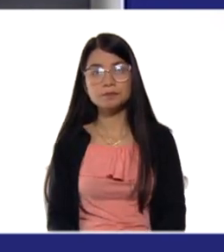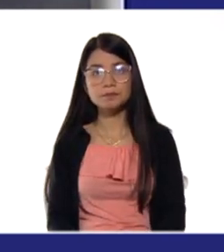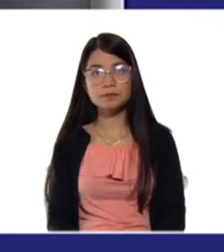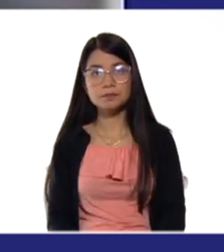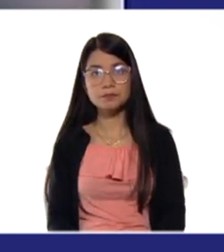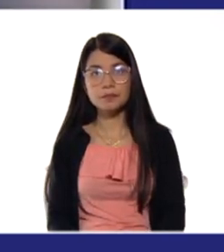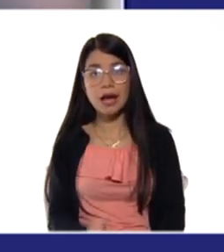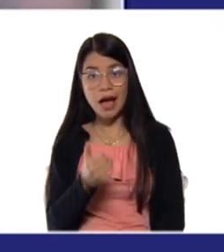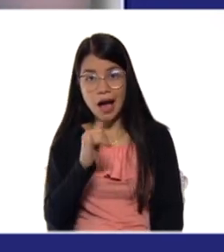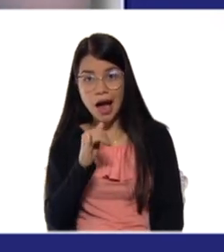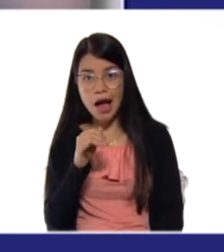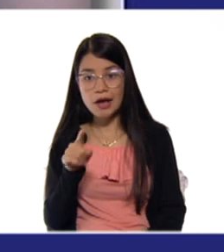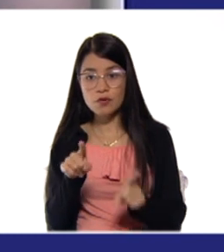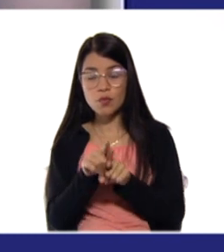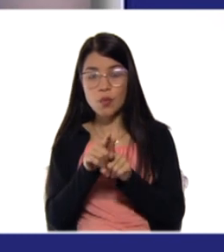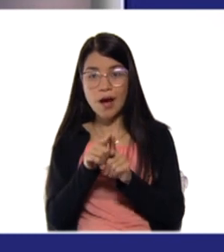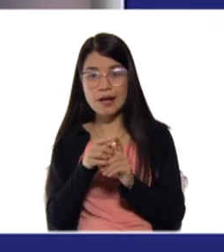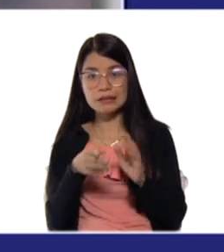jugadores,